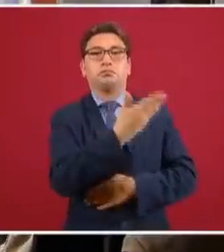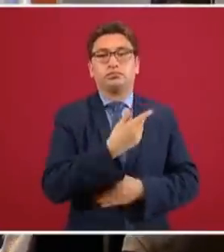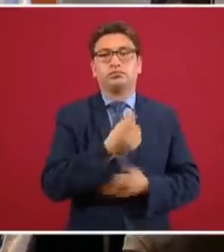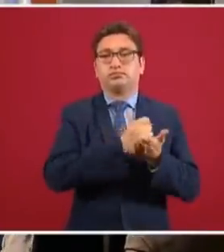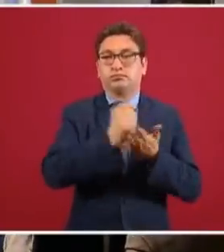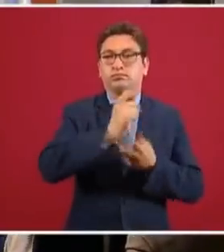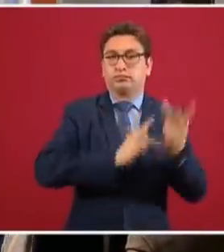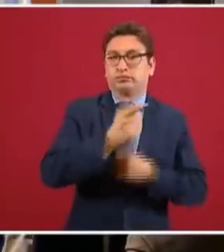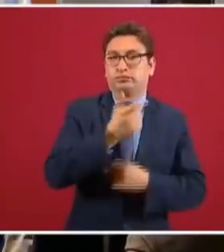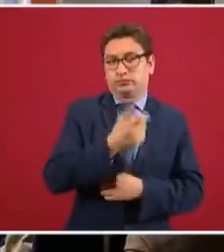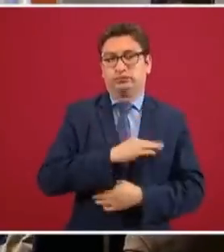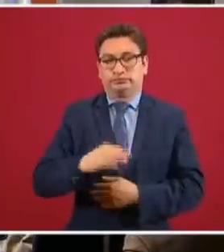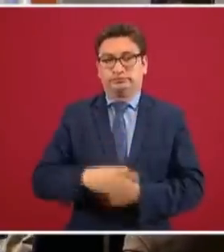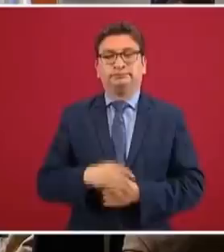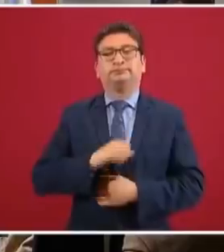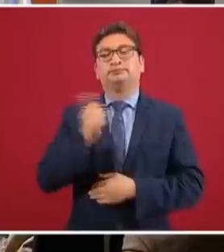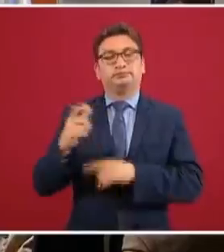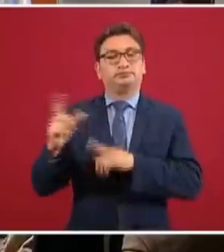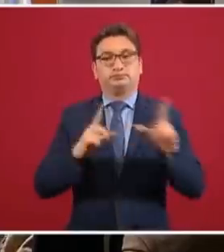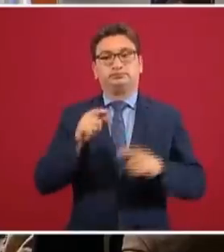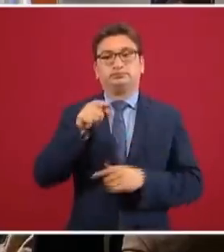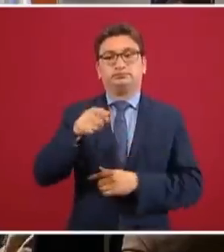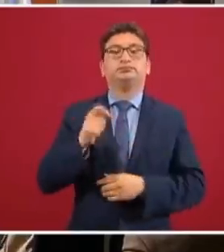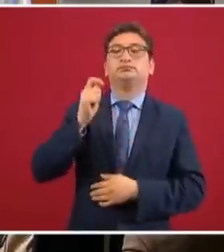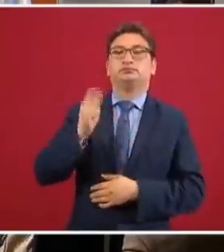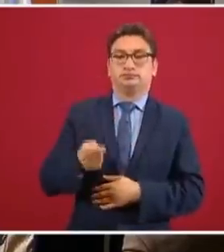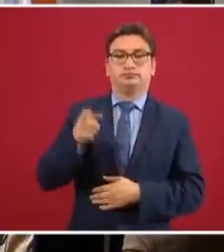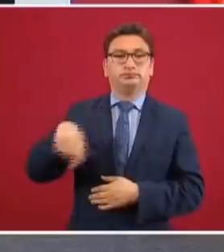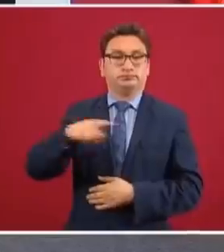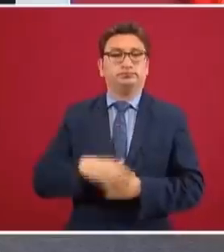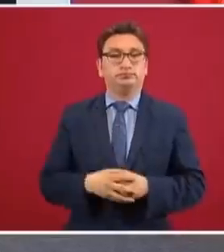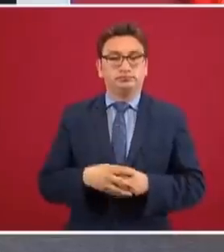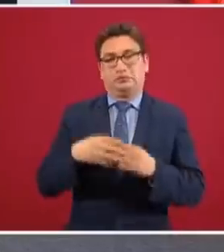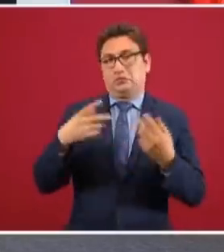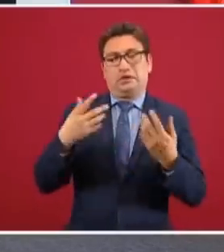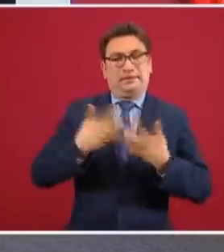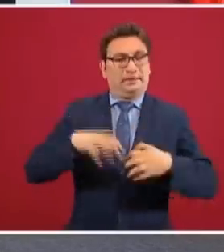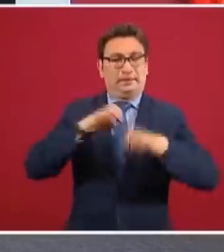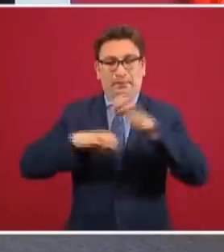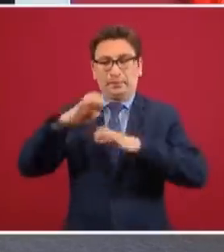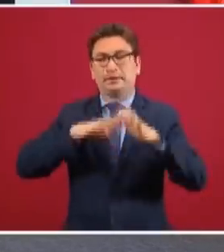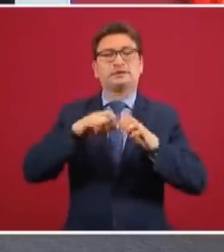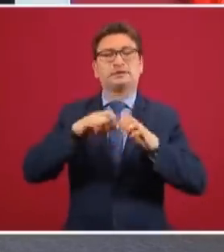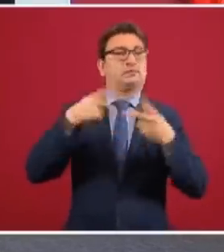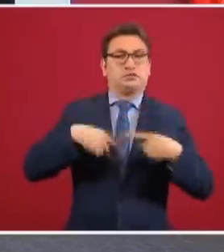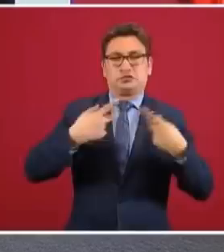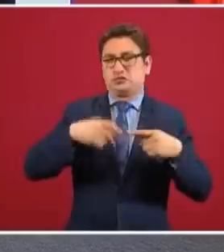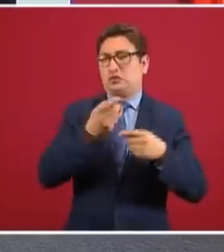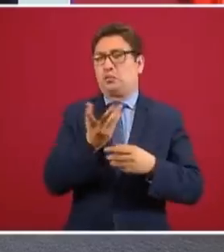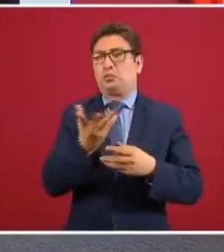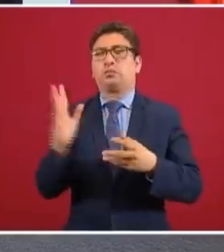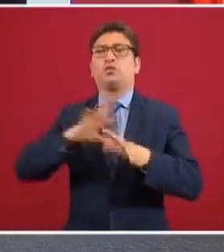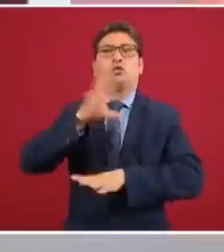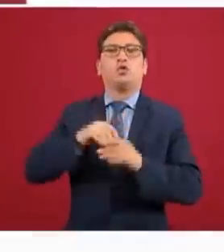a la siguiente? El potencial de patrones de este universo de empresarios solidarios es